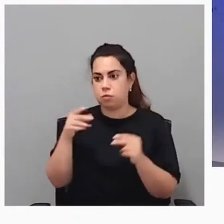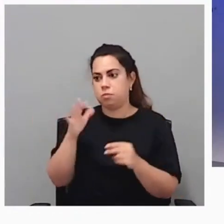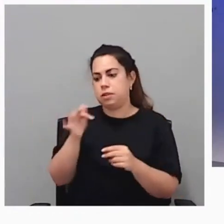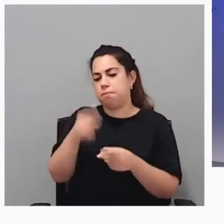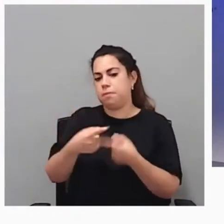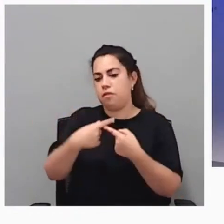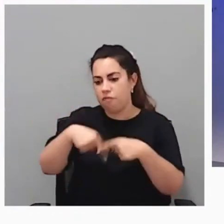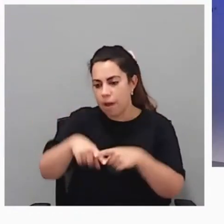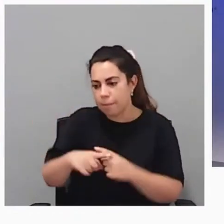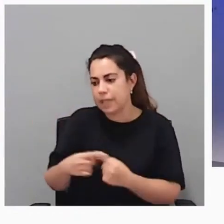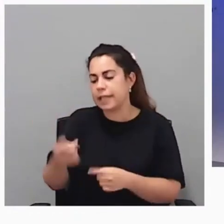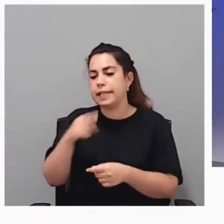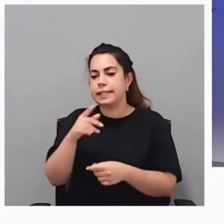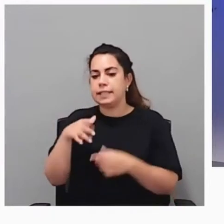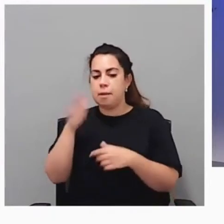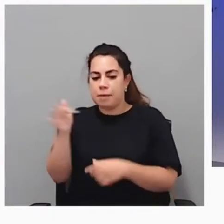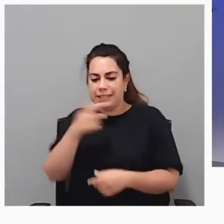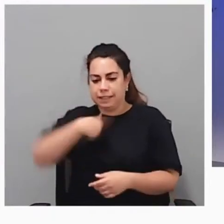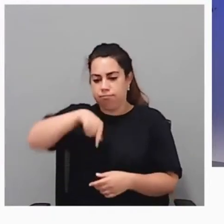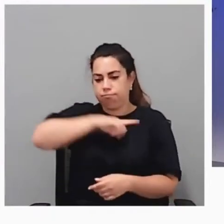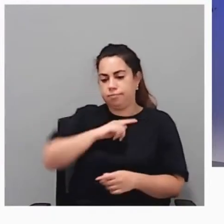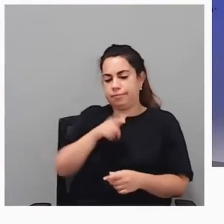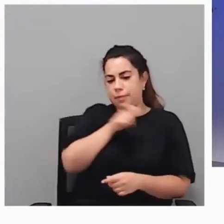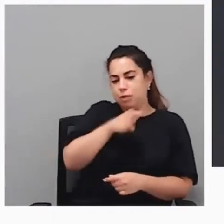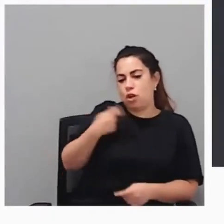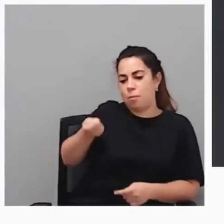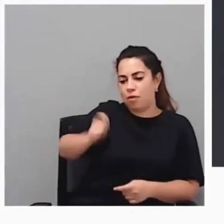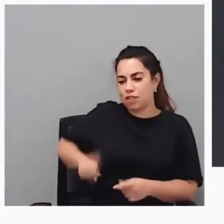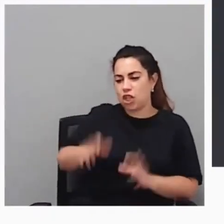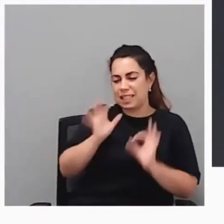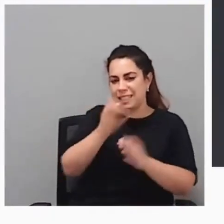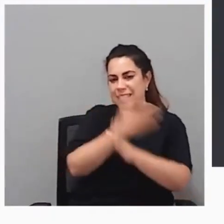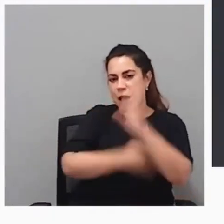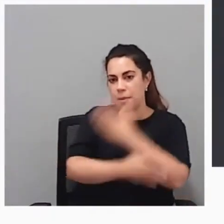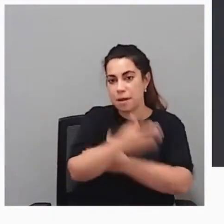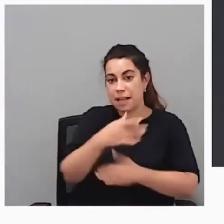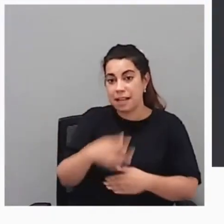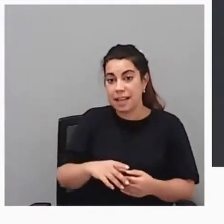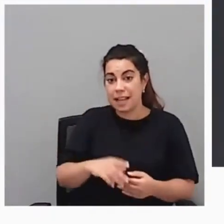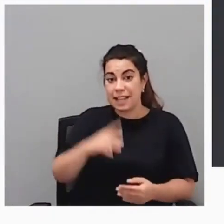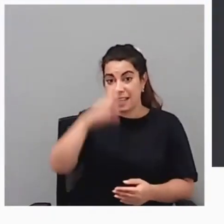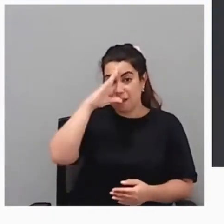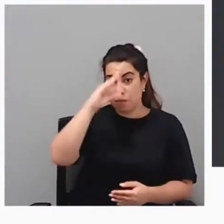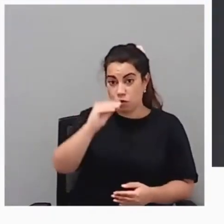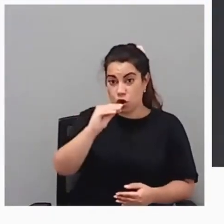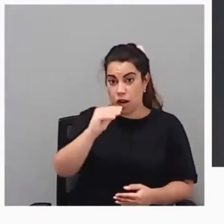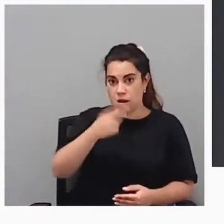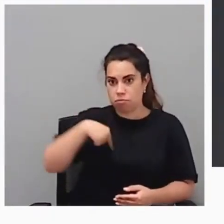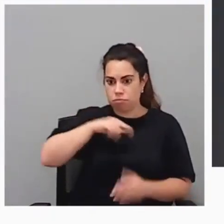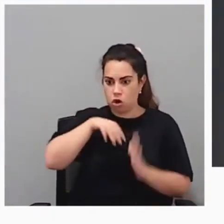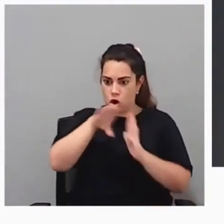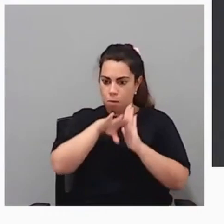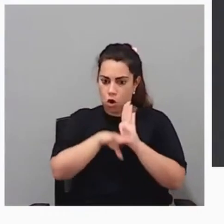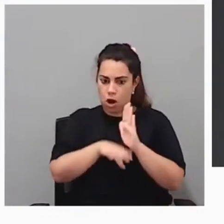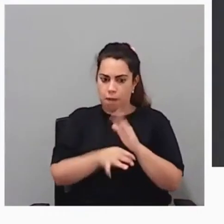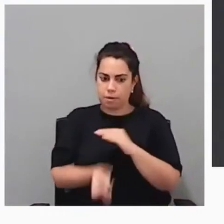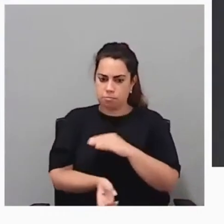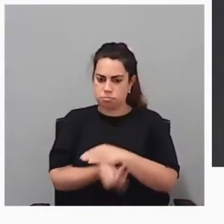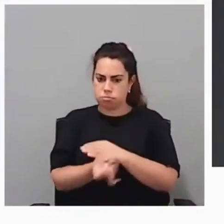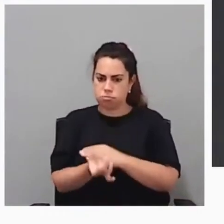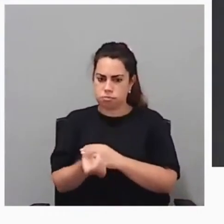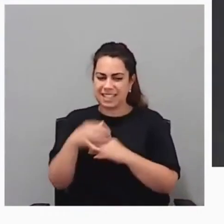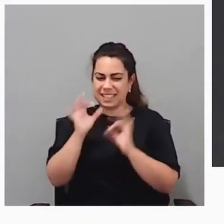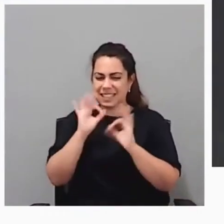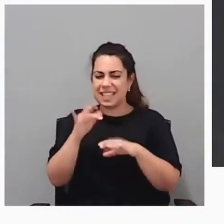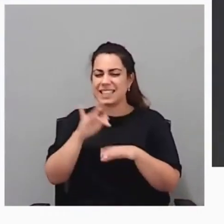con todos nuestros profesionales dedicados a la discapacidad intelectual, desarrollamos un programa de sensibilización sanitaria